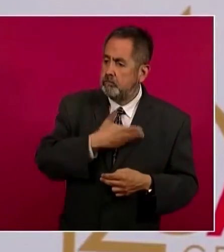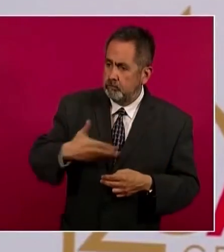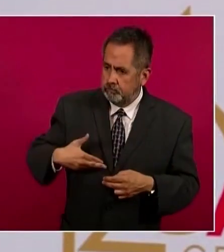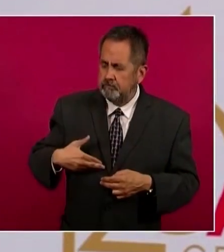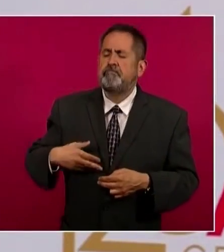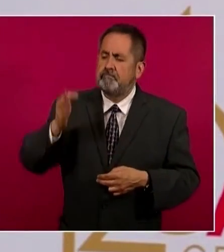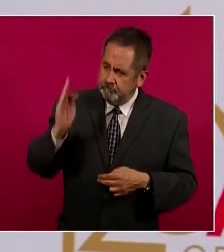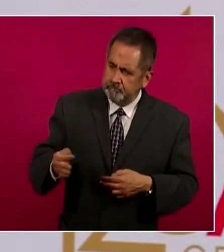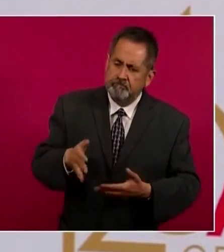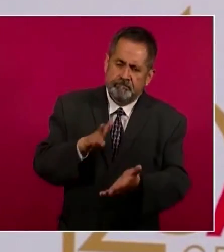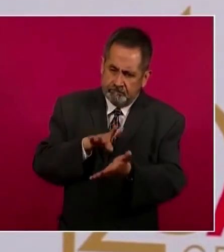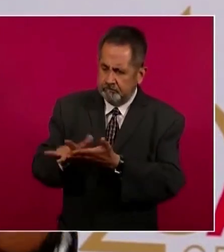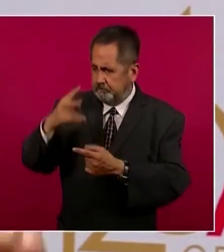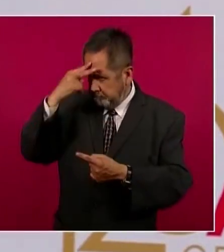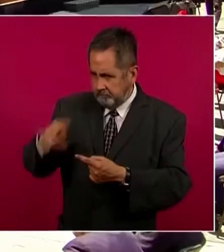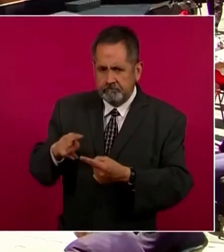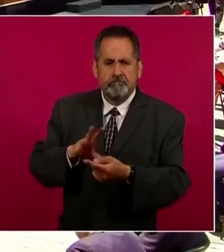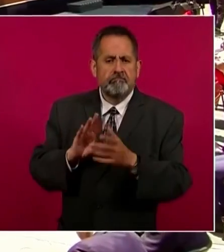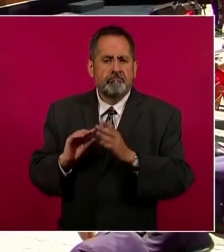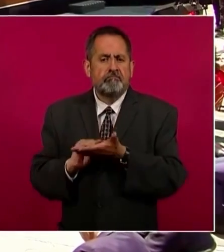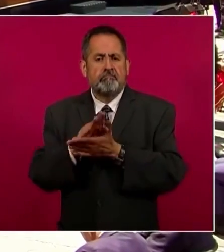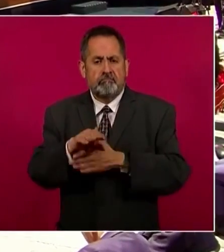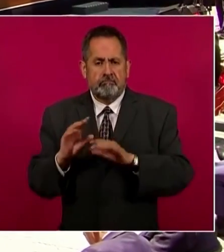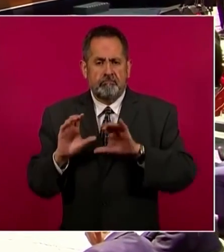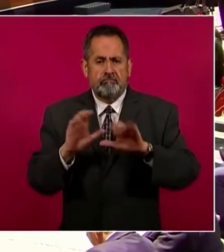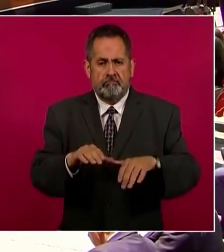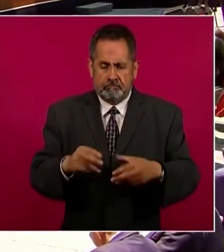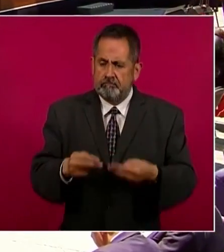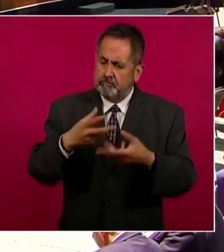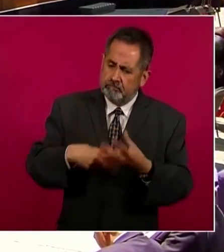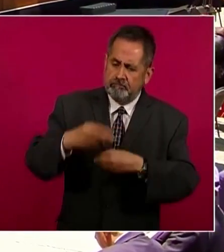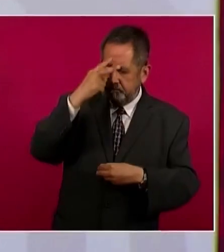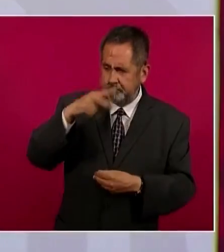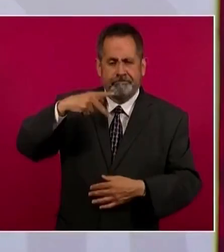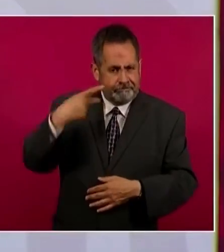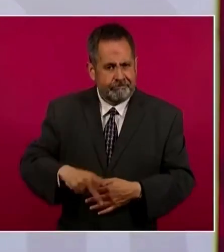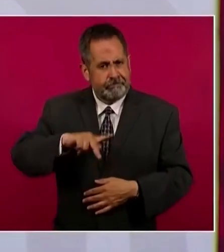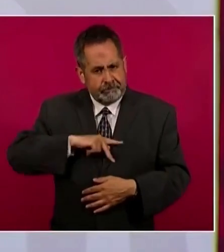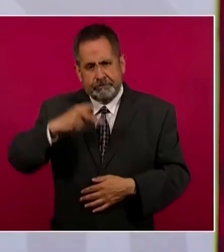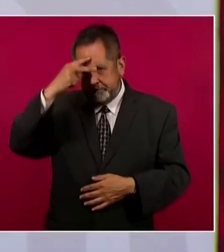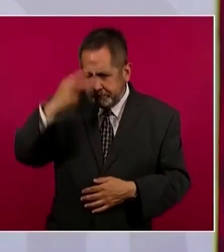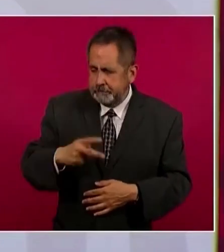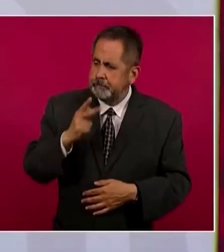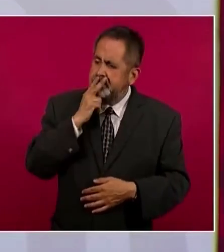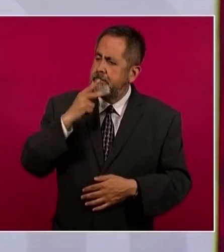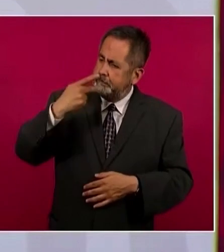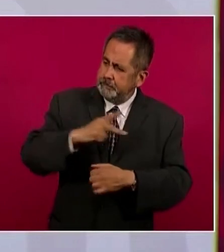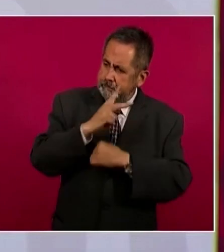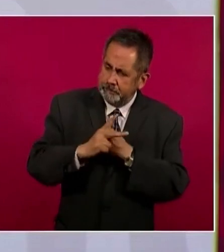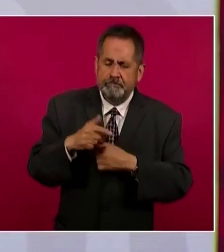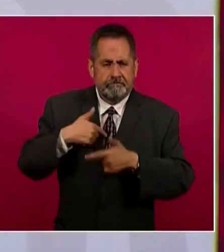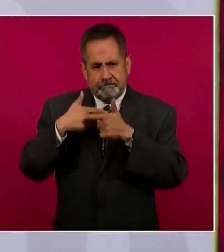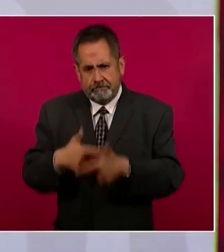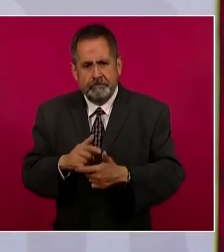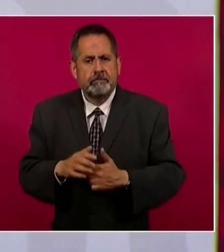le apostamos a México, apostamos a invertir en México, este es nuestro país y aquí es donde apostamos para salir adelante.